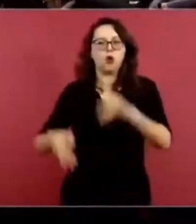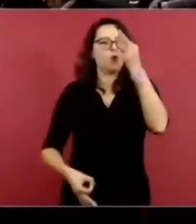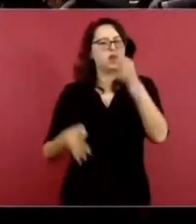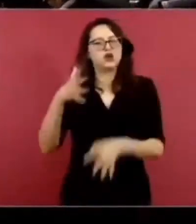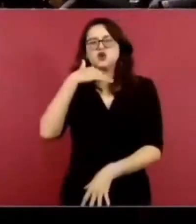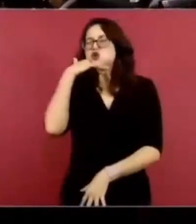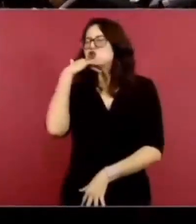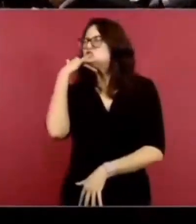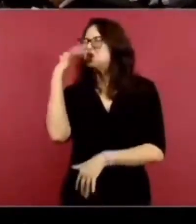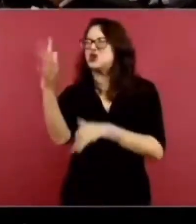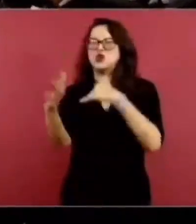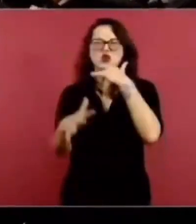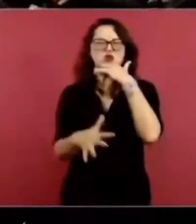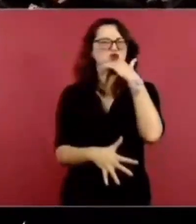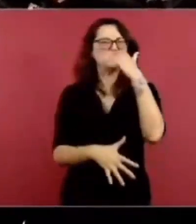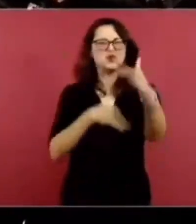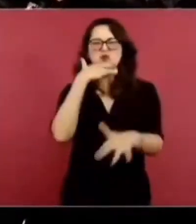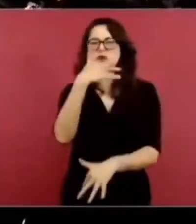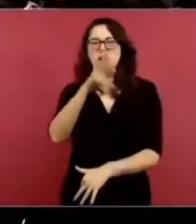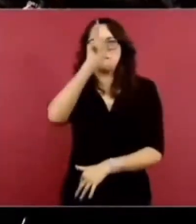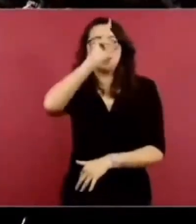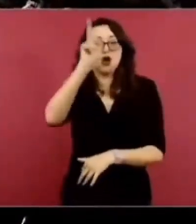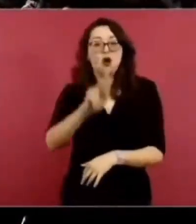cinismo extremo